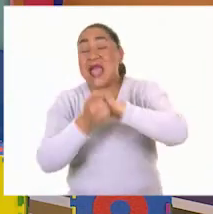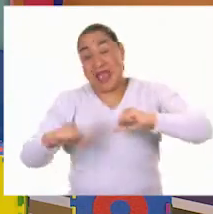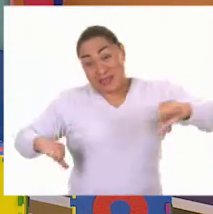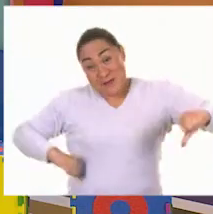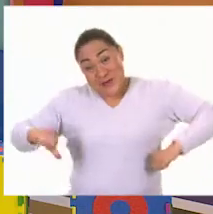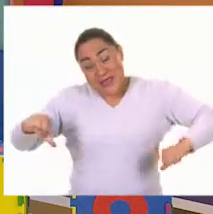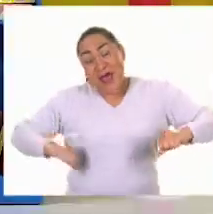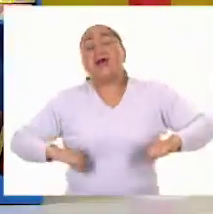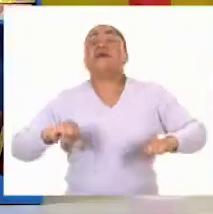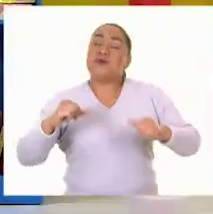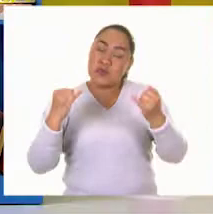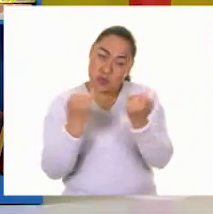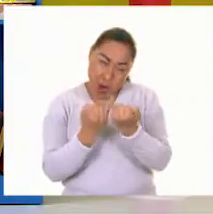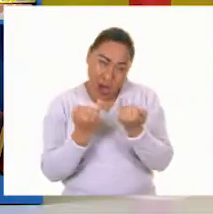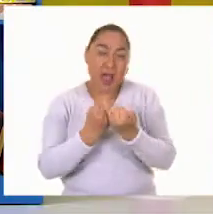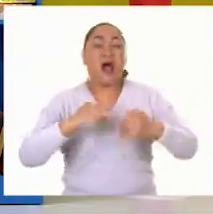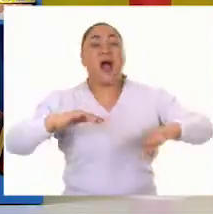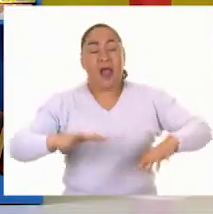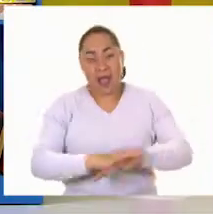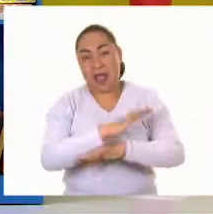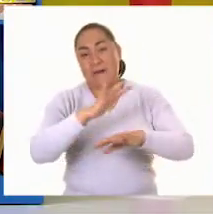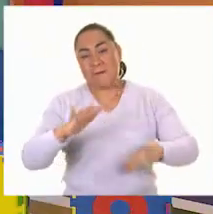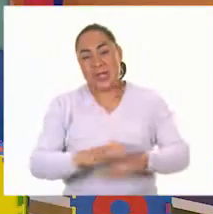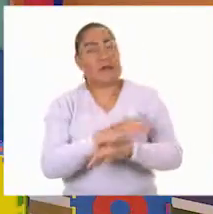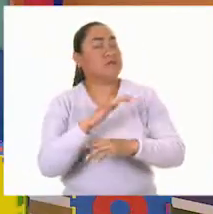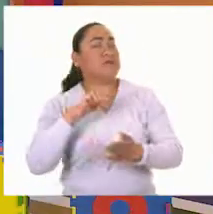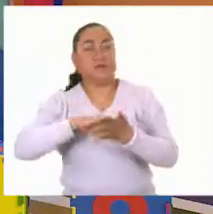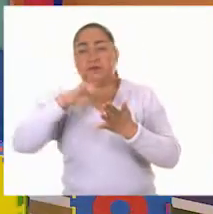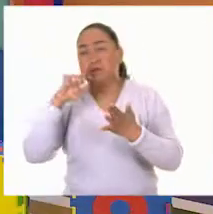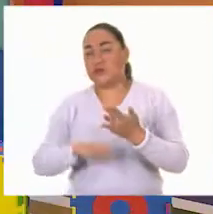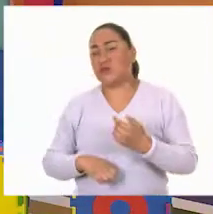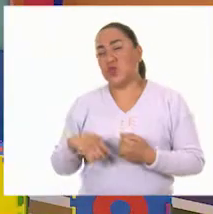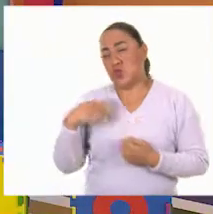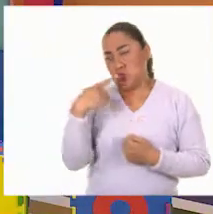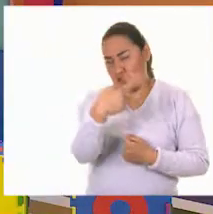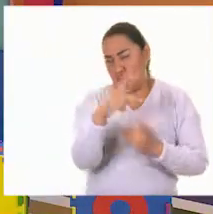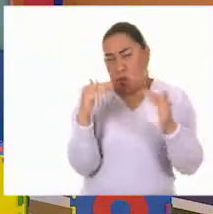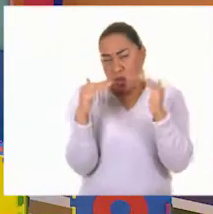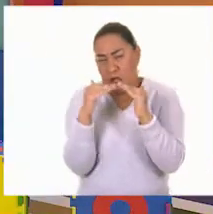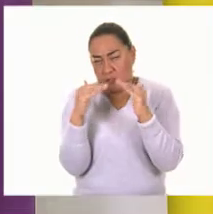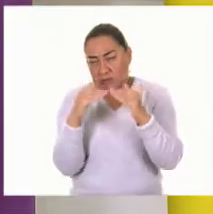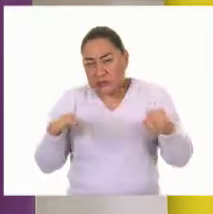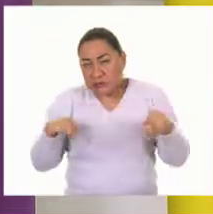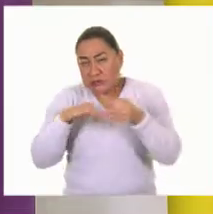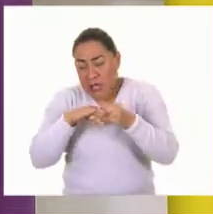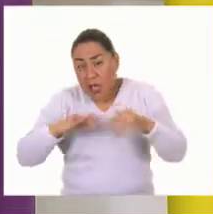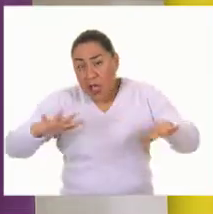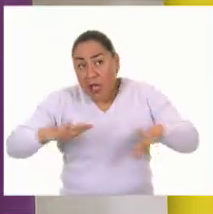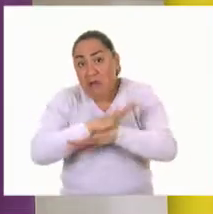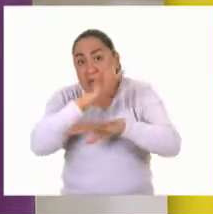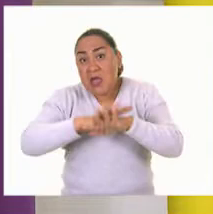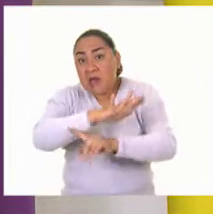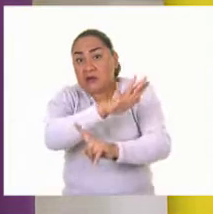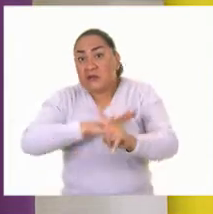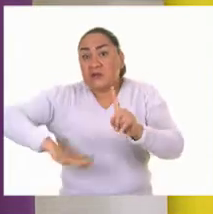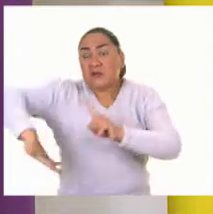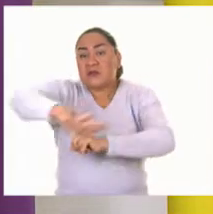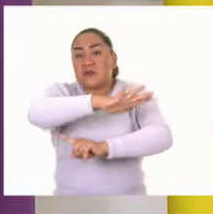cambiar. Por ejemplo, Erick, cerca de tu casa, ¿ha cambiado el entorno? Sí, por supuesto.